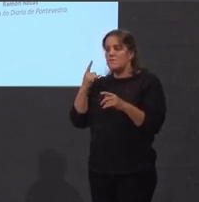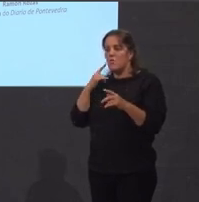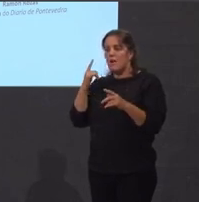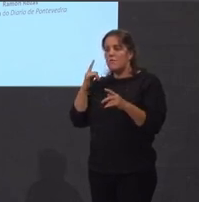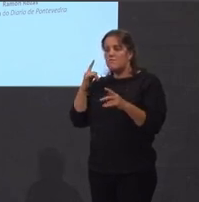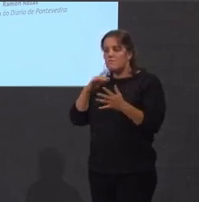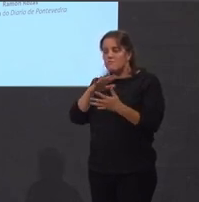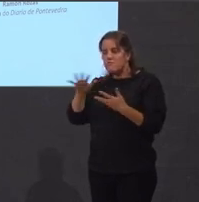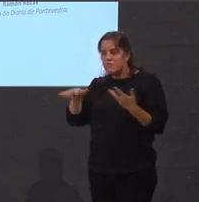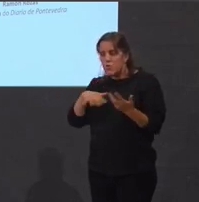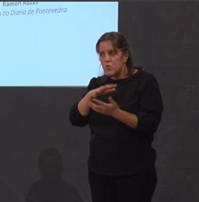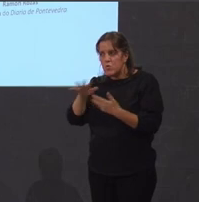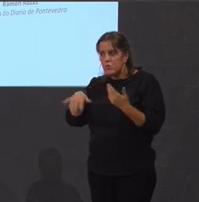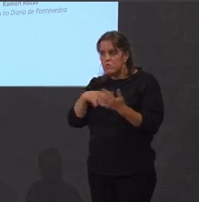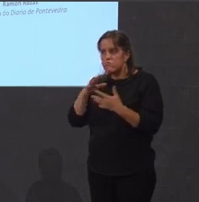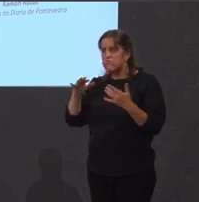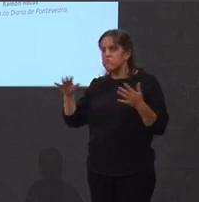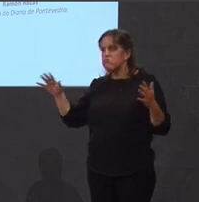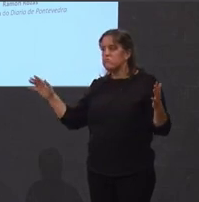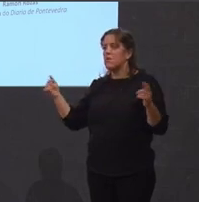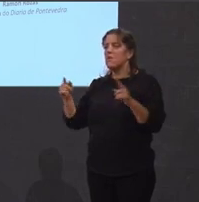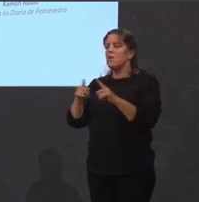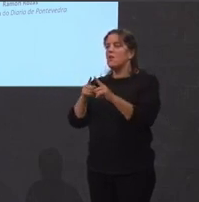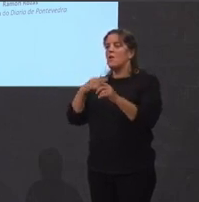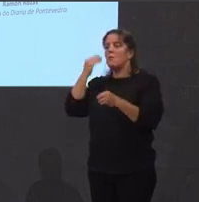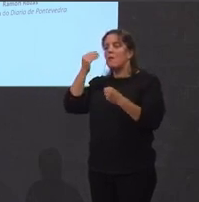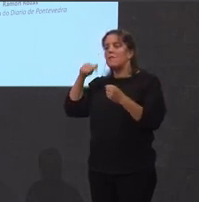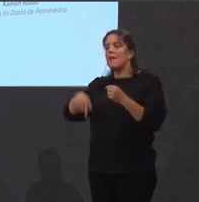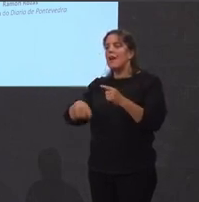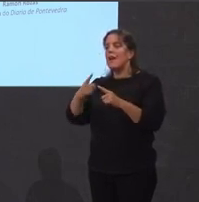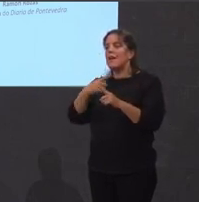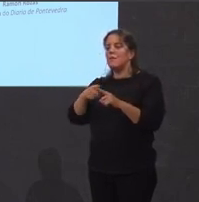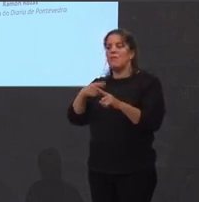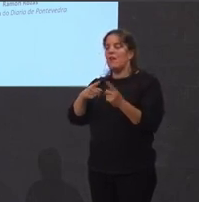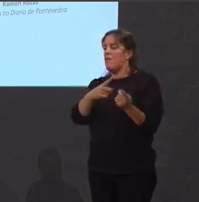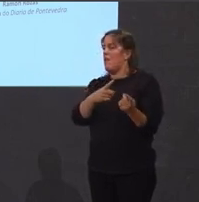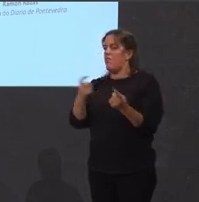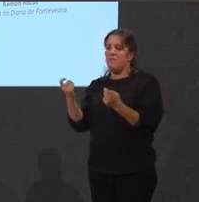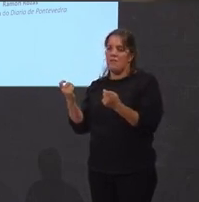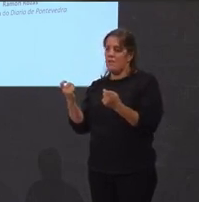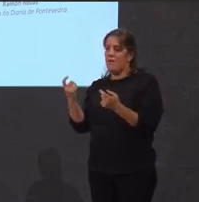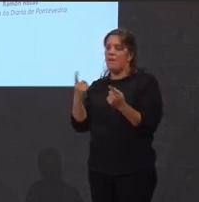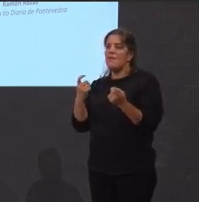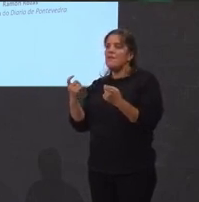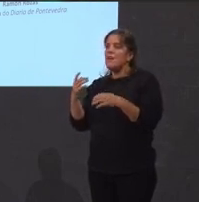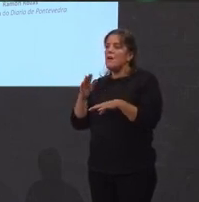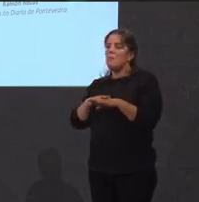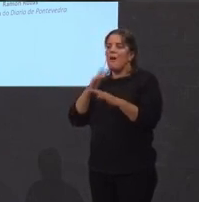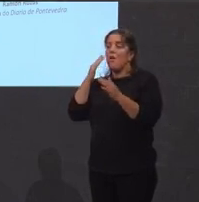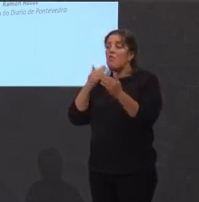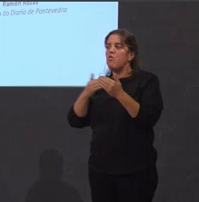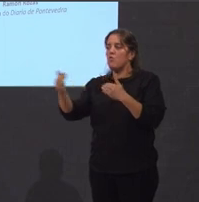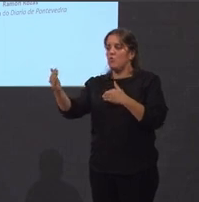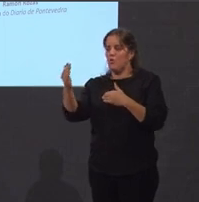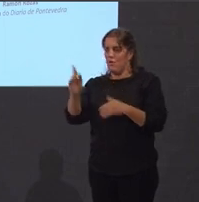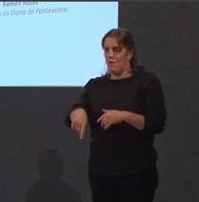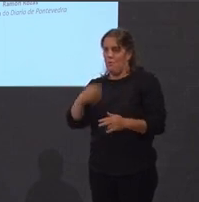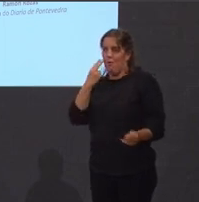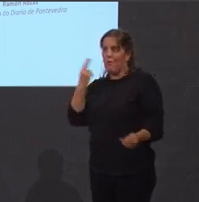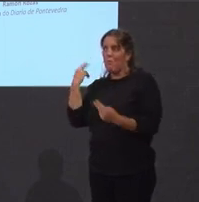noso redor, un tamén xa pensa na necesidade deste tipo de actividades de cara ao futuro.